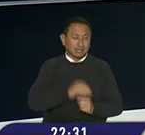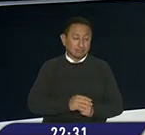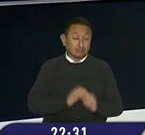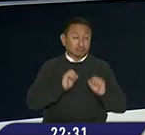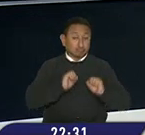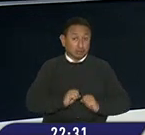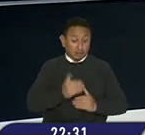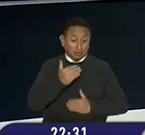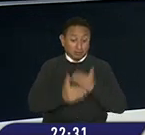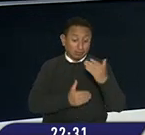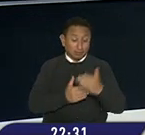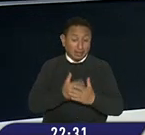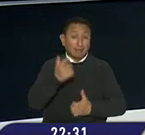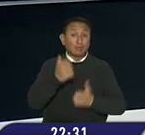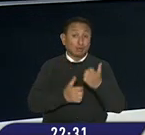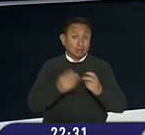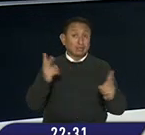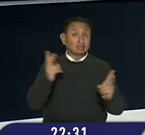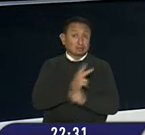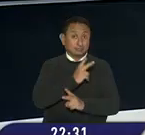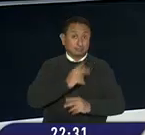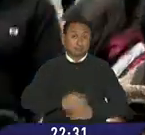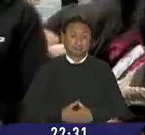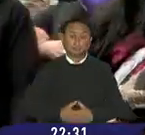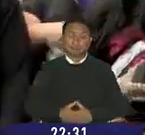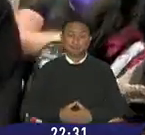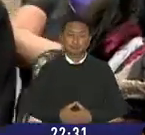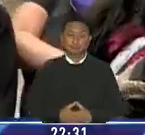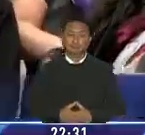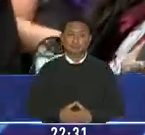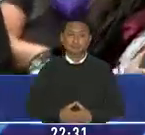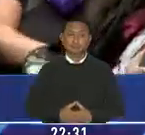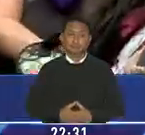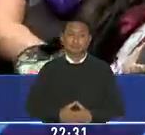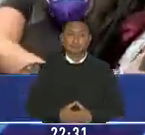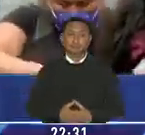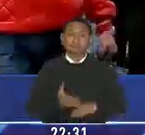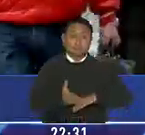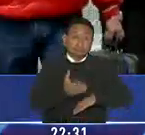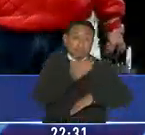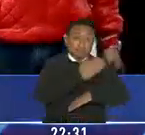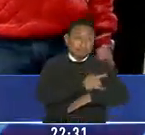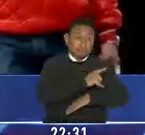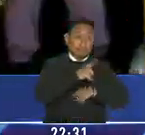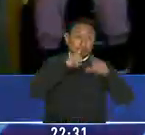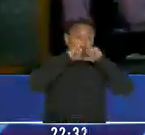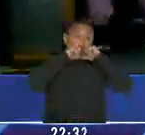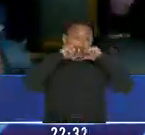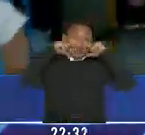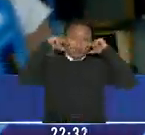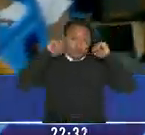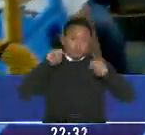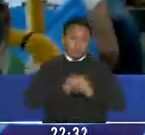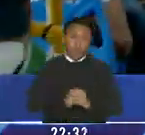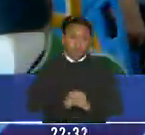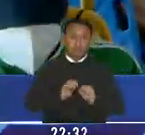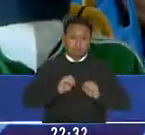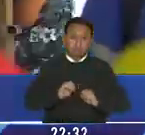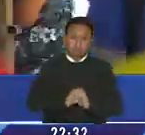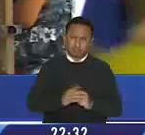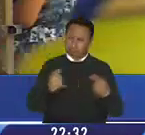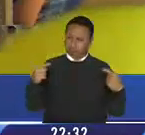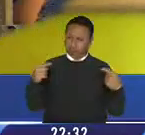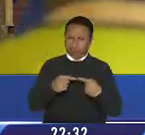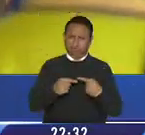puede traer grandes riesgos en los últimos meses el uso de las mascarillas se ha vuelto una fuente de controversias